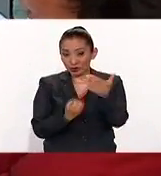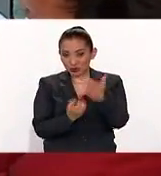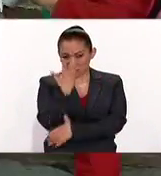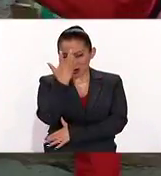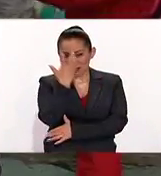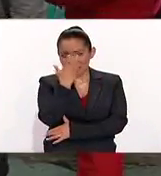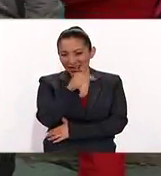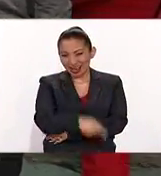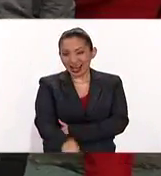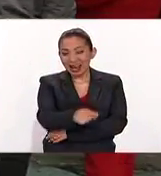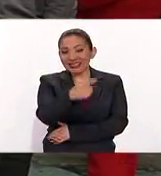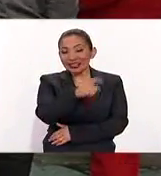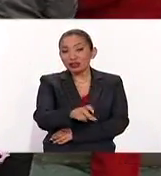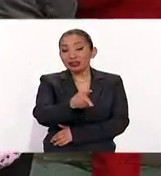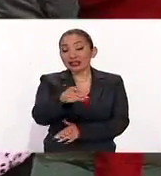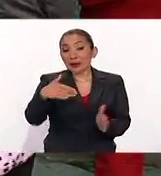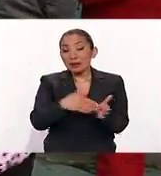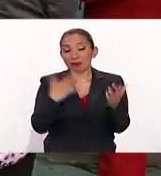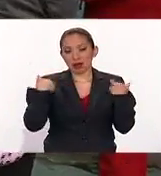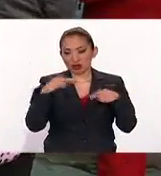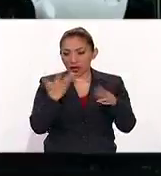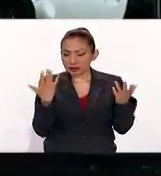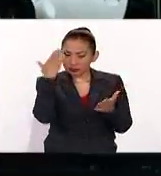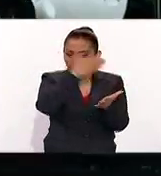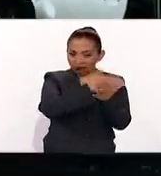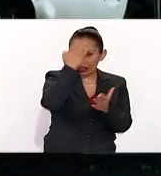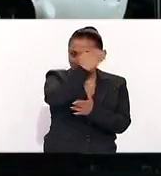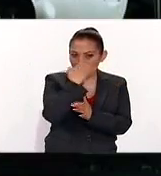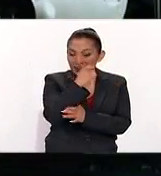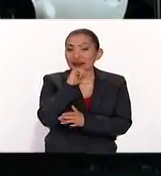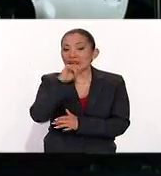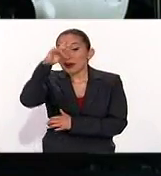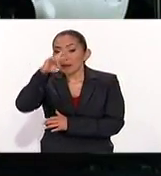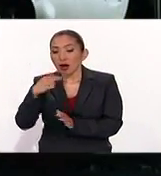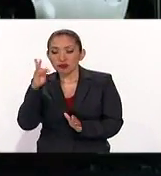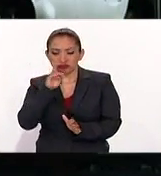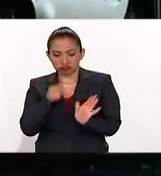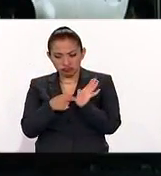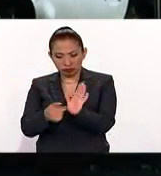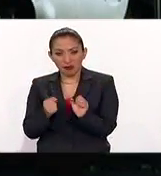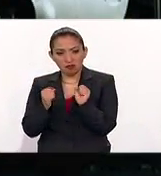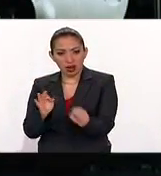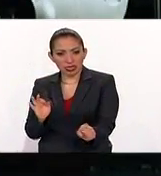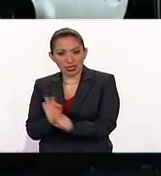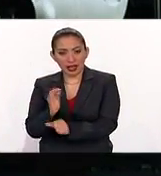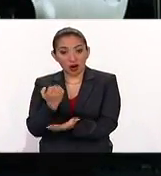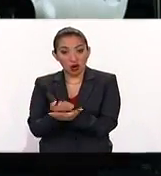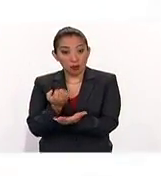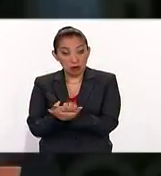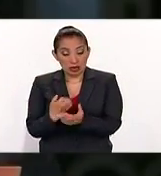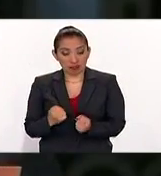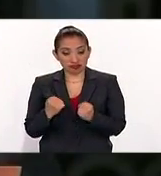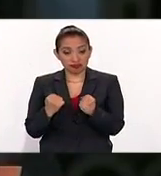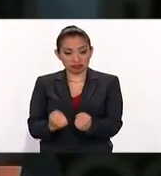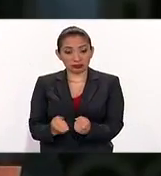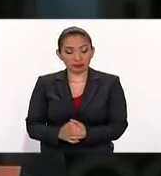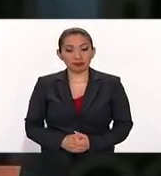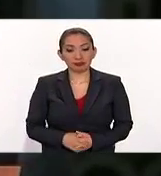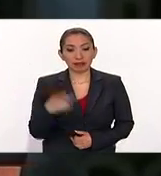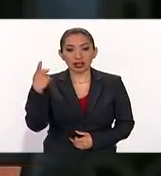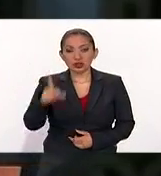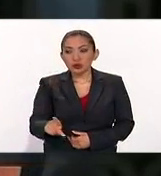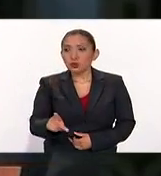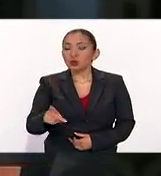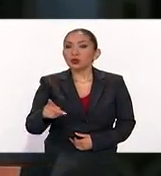que más de 130 mil maestras y maestros se evaluaran. Además, México demostró su fortaleza macroeconómica. Y su